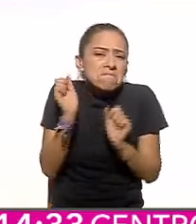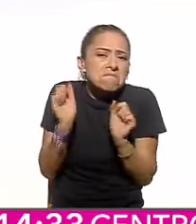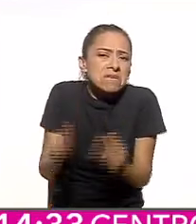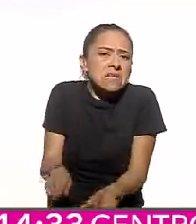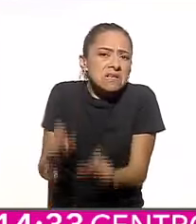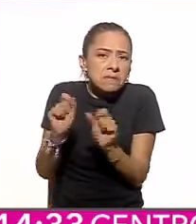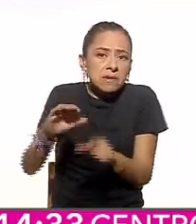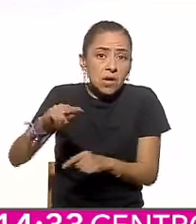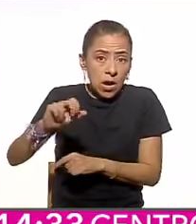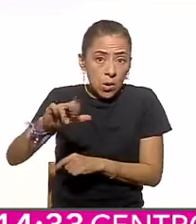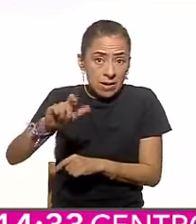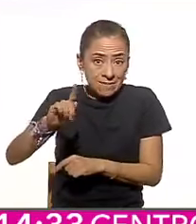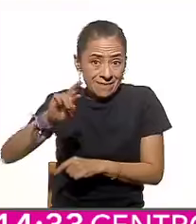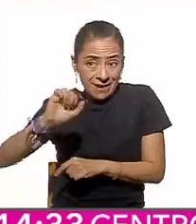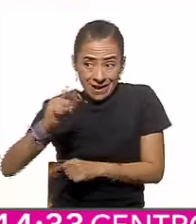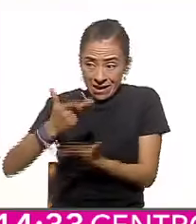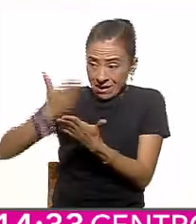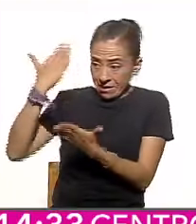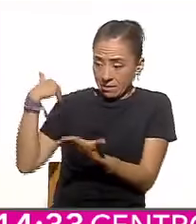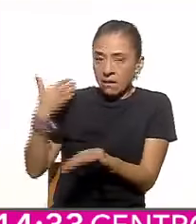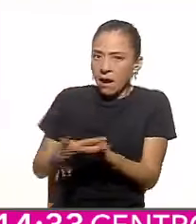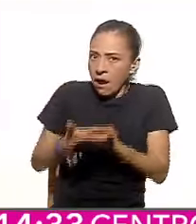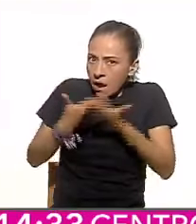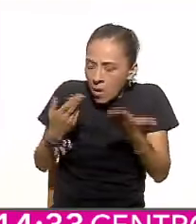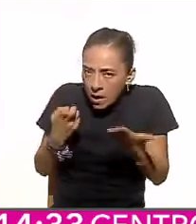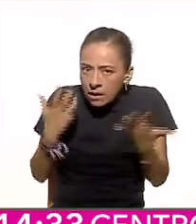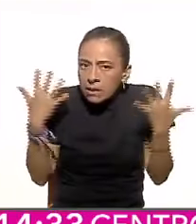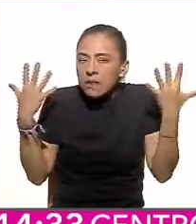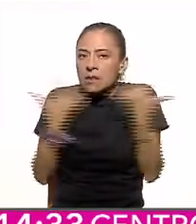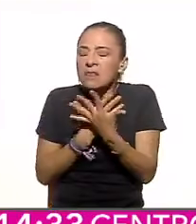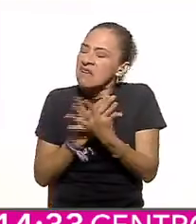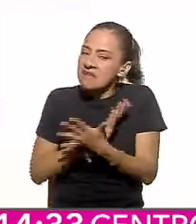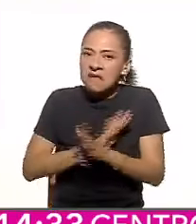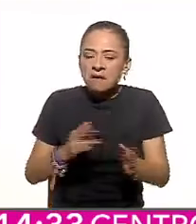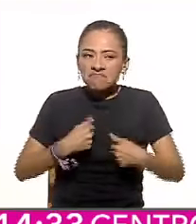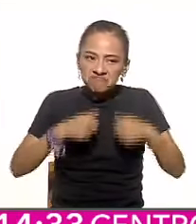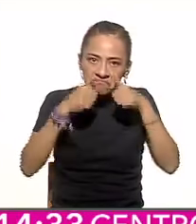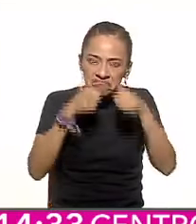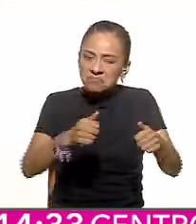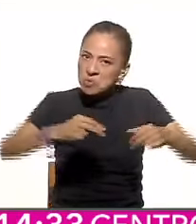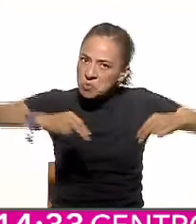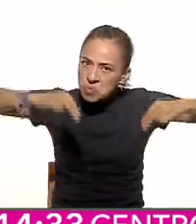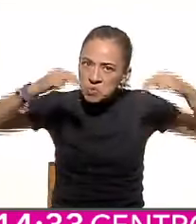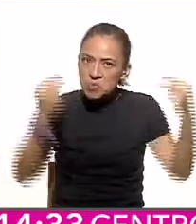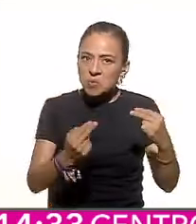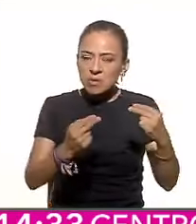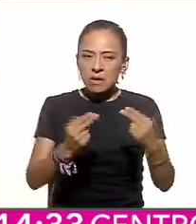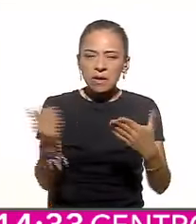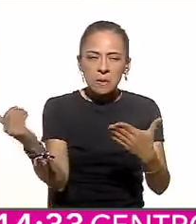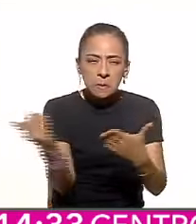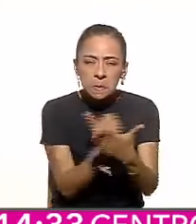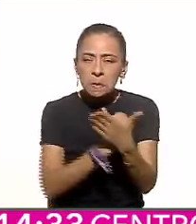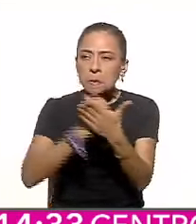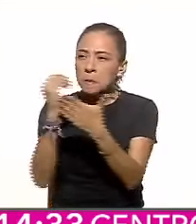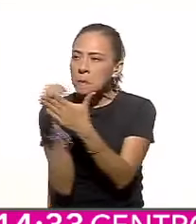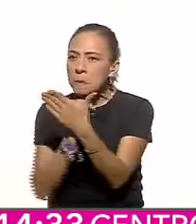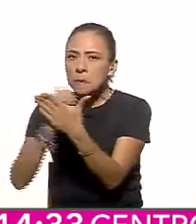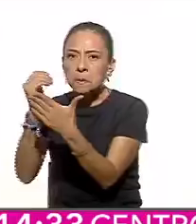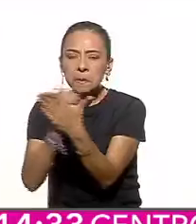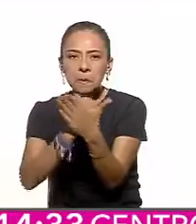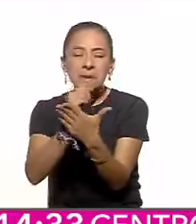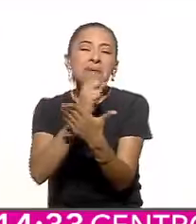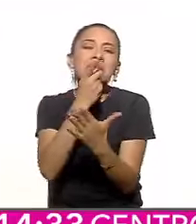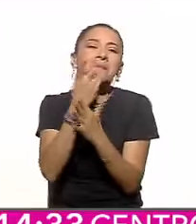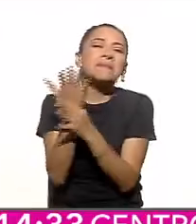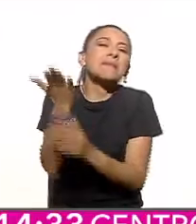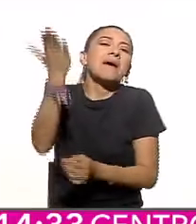urgente y preciso sanar. Es esta una revolución para la cual el poder, como decía